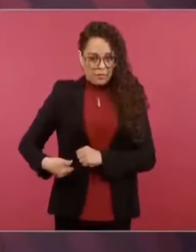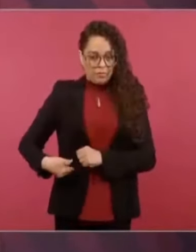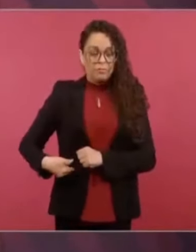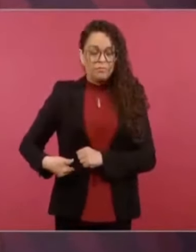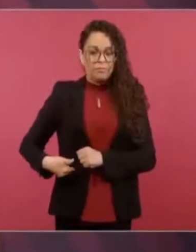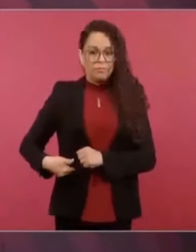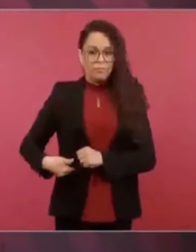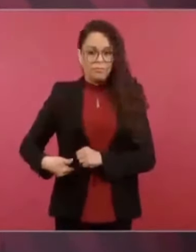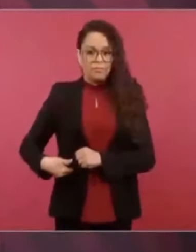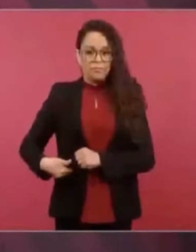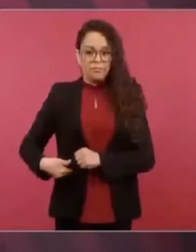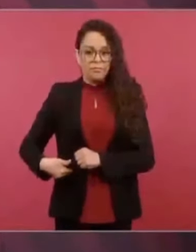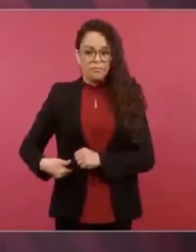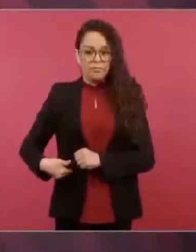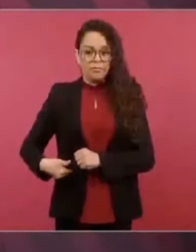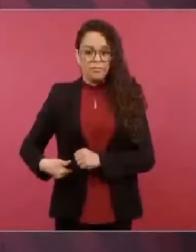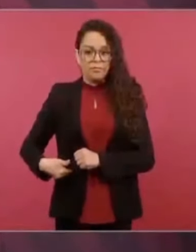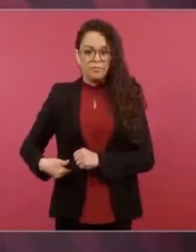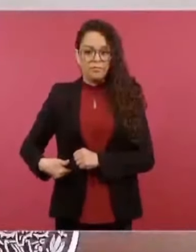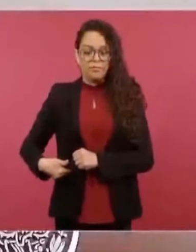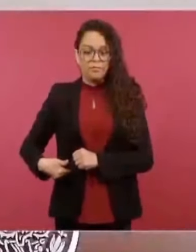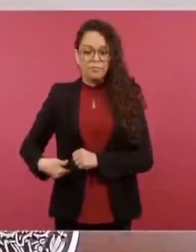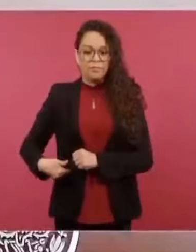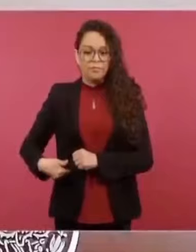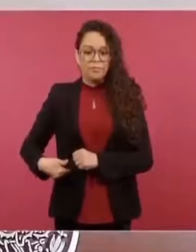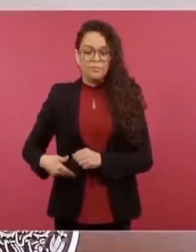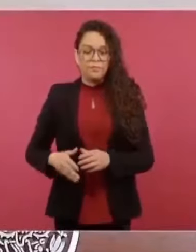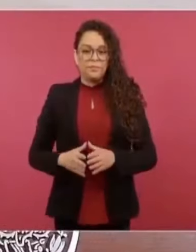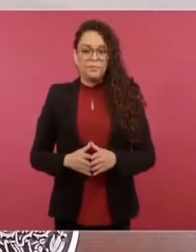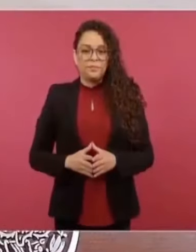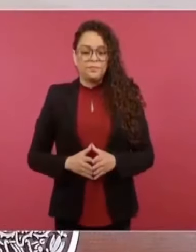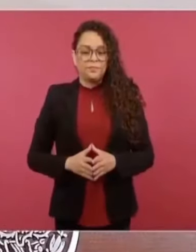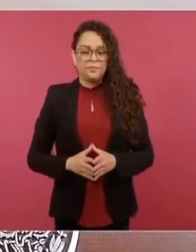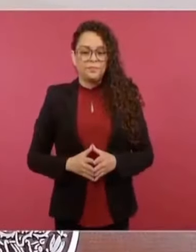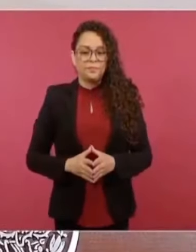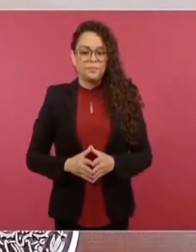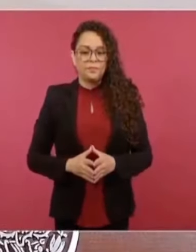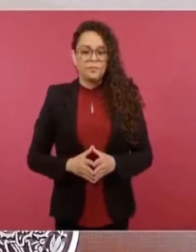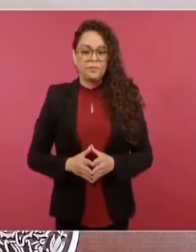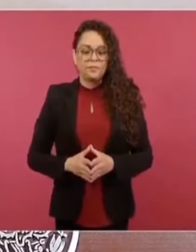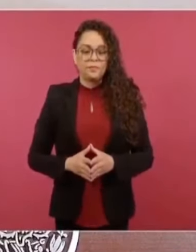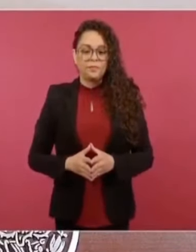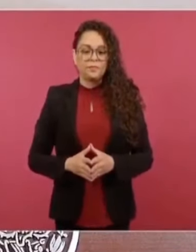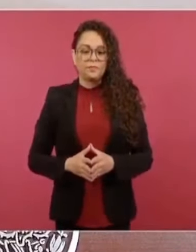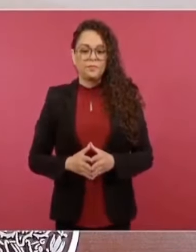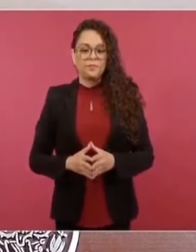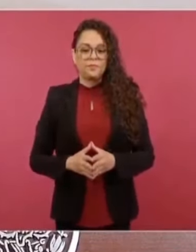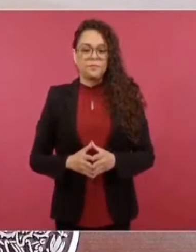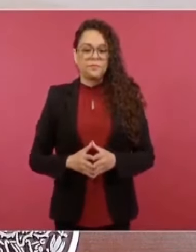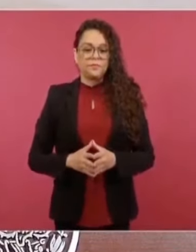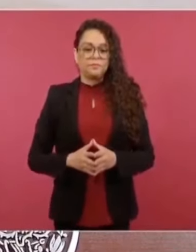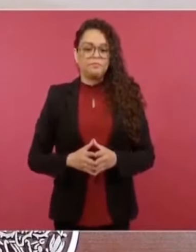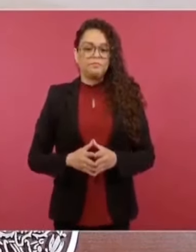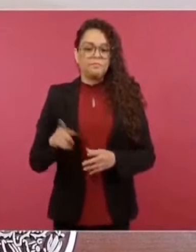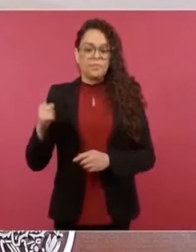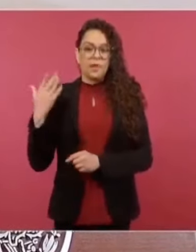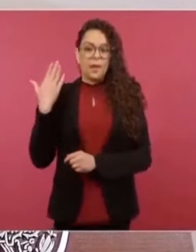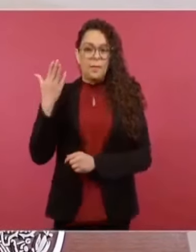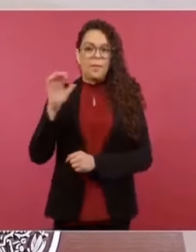le pide al presidente, expresidente